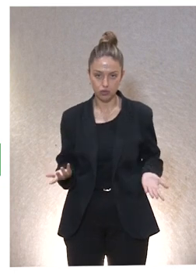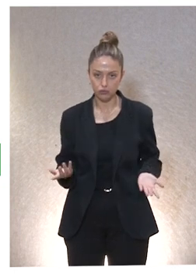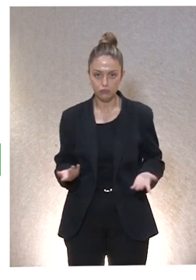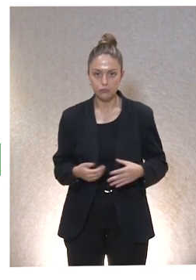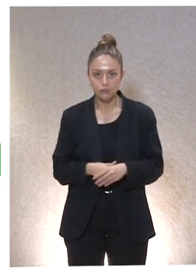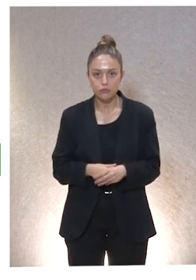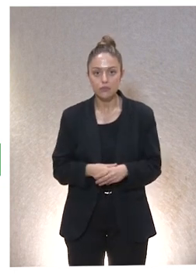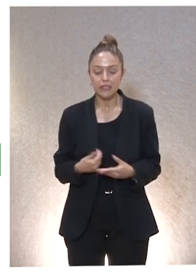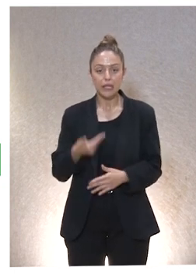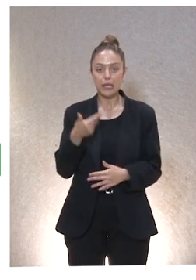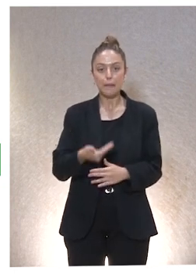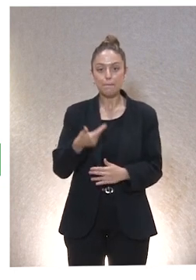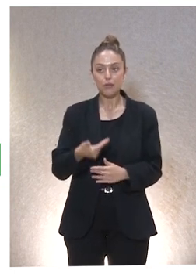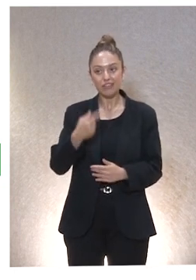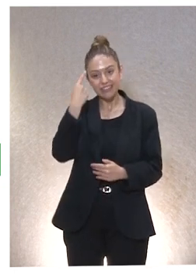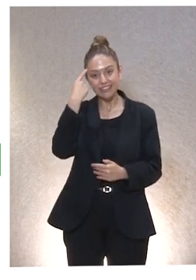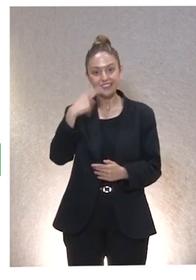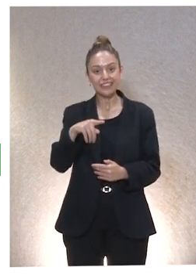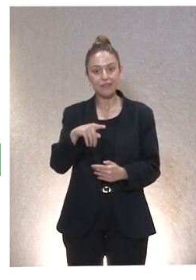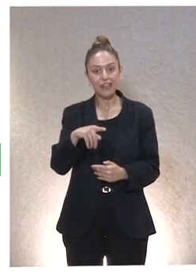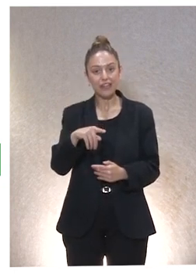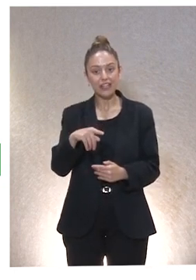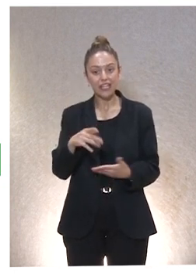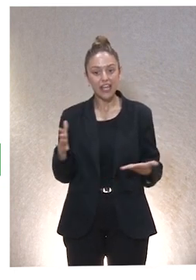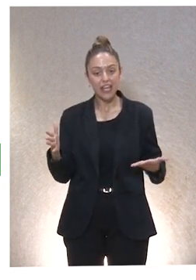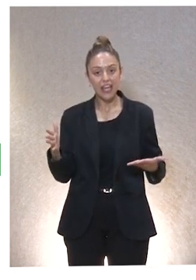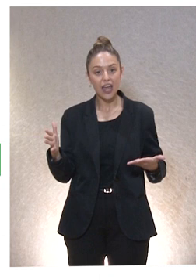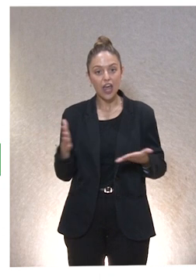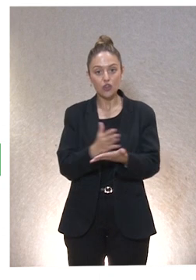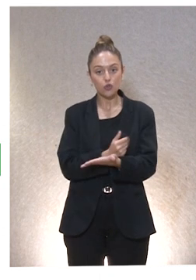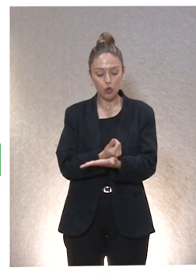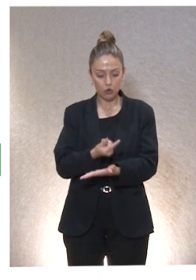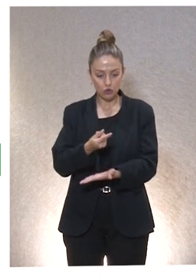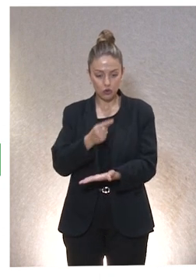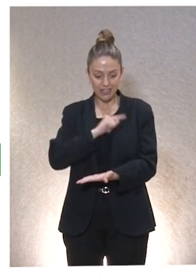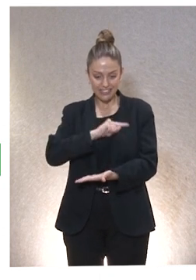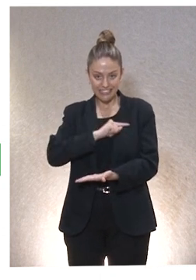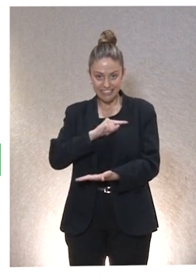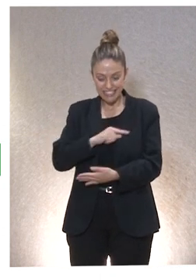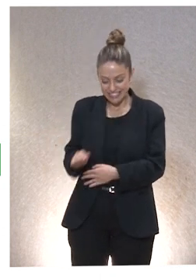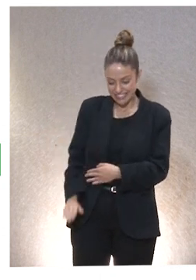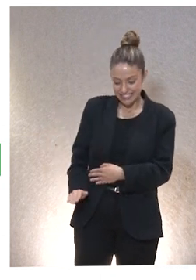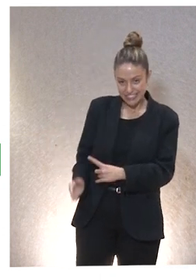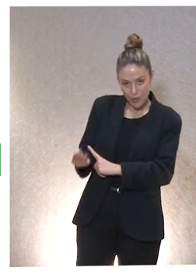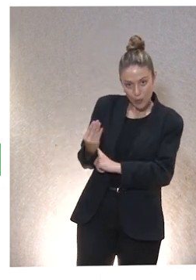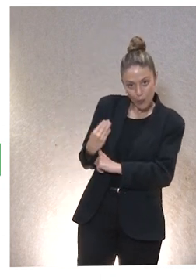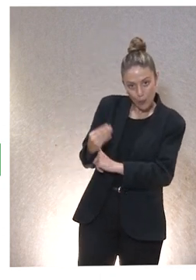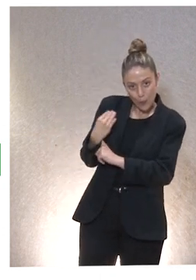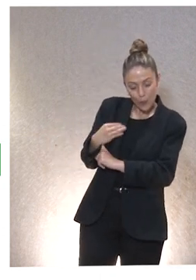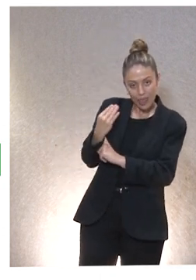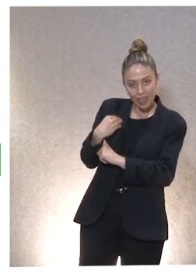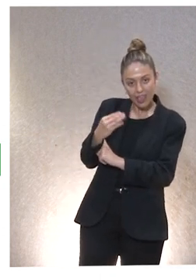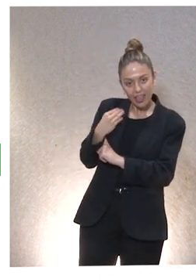que es importante saber que tenemos todos los trasfondos de haber sido intensamente cuidados para empezar la infancia.